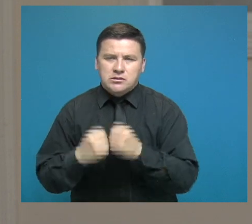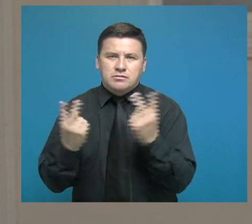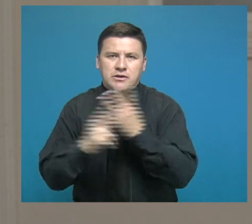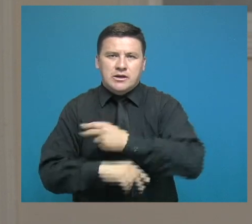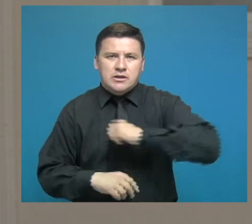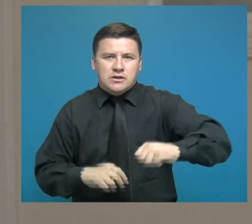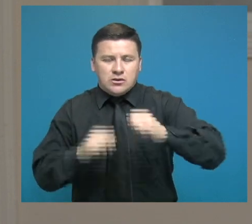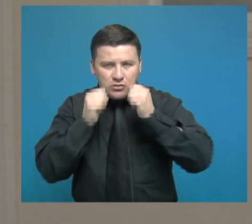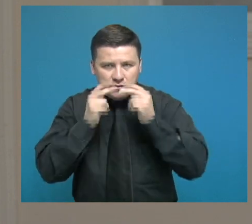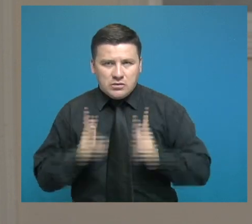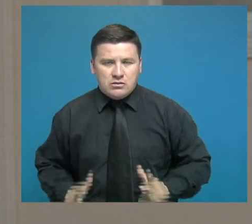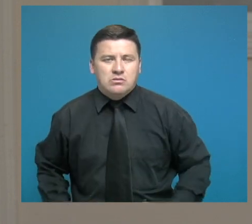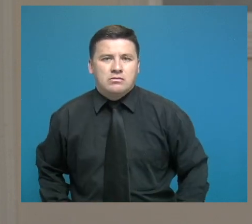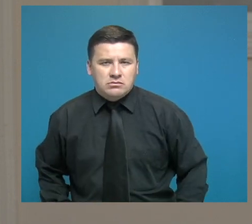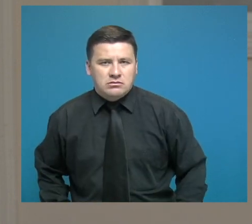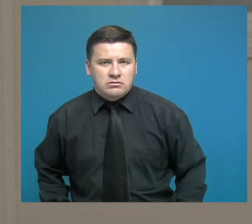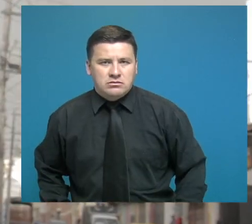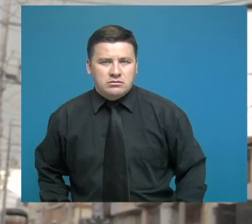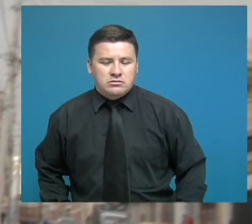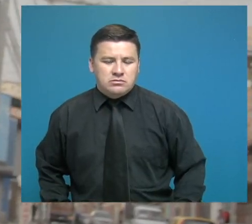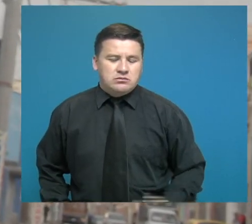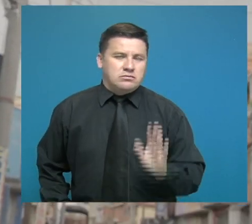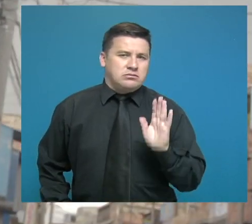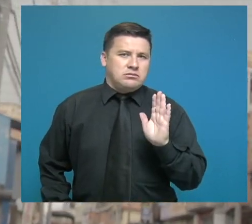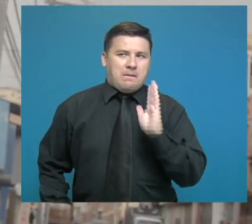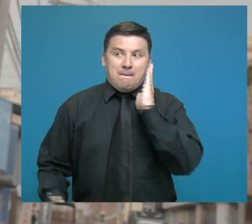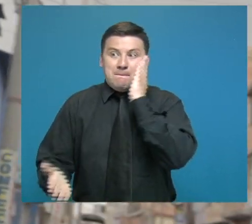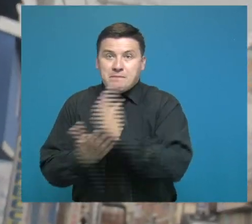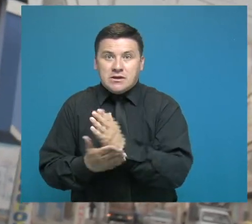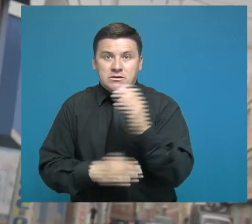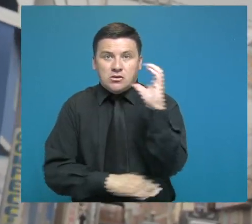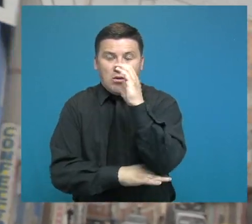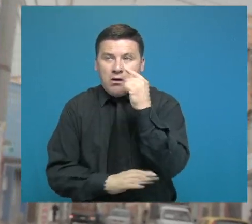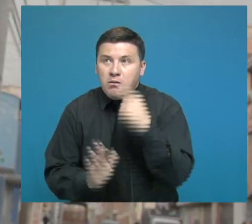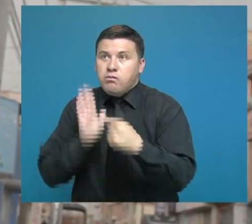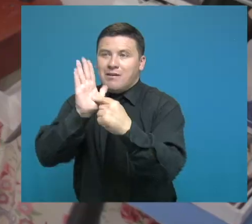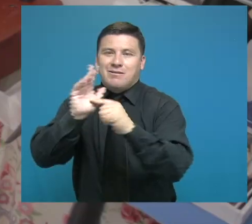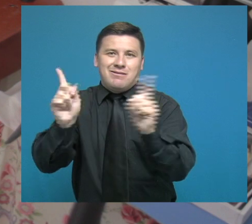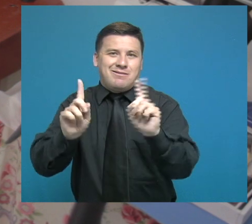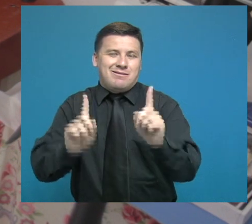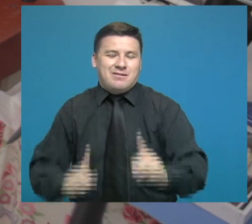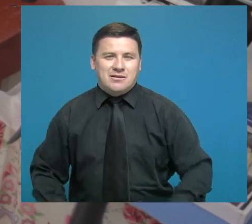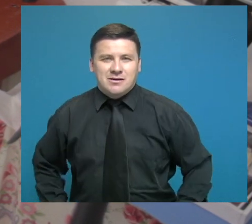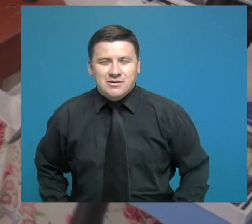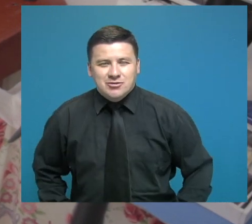se violó derechos humanos. Como un asunto que no le puede volver a pasar al país.